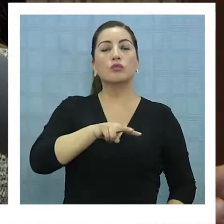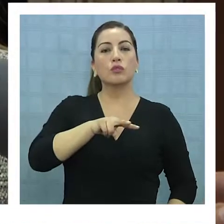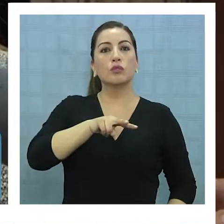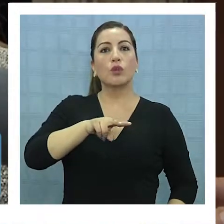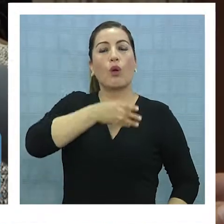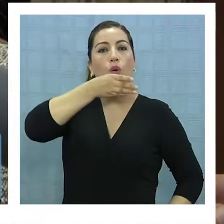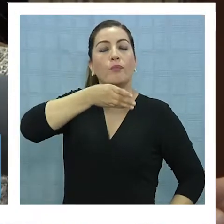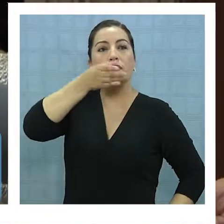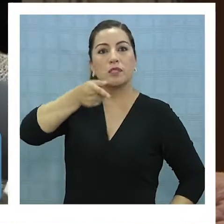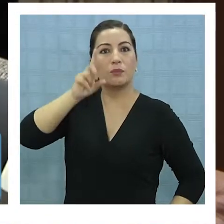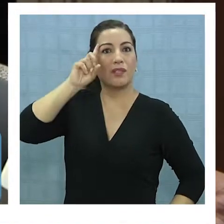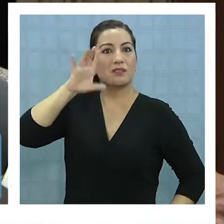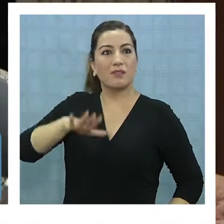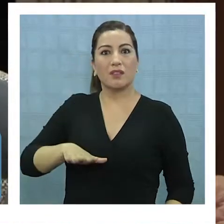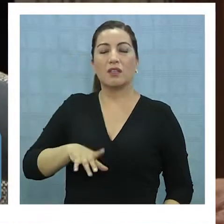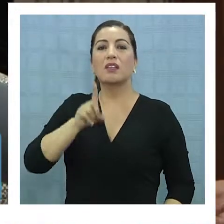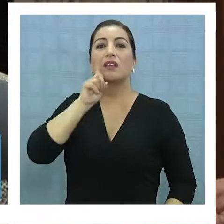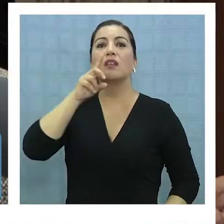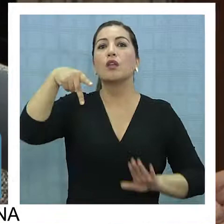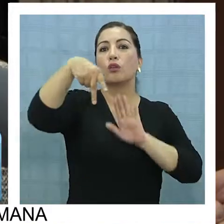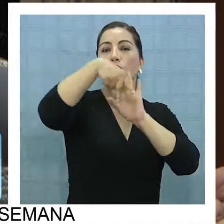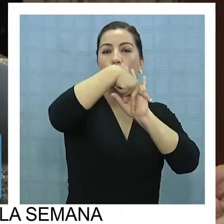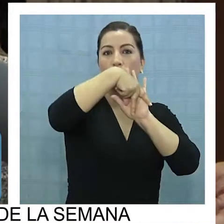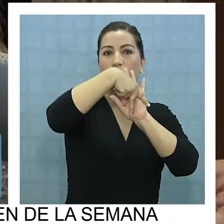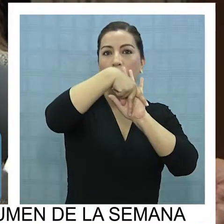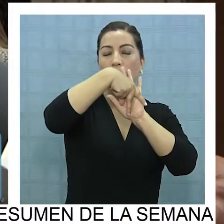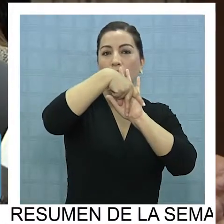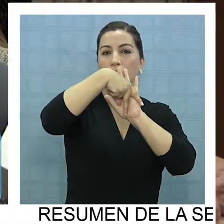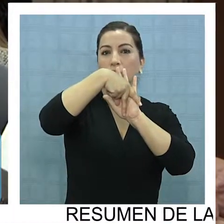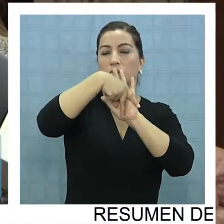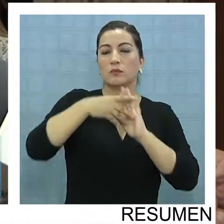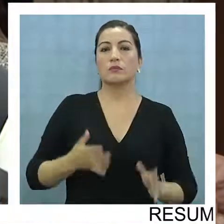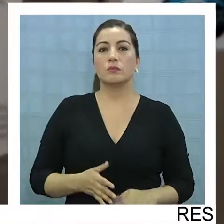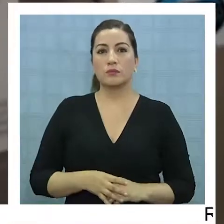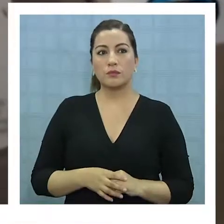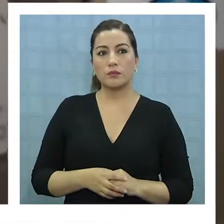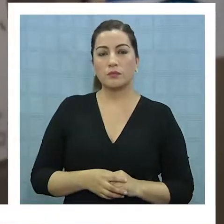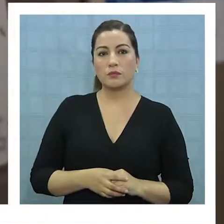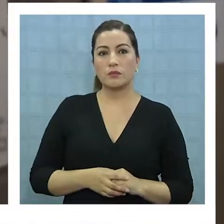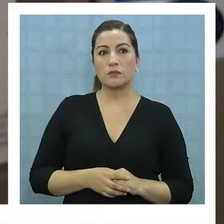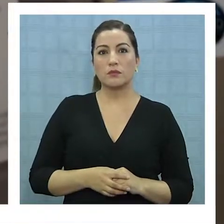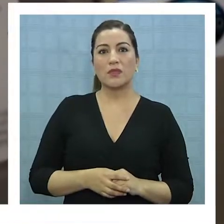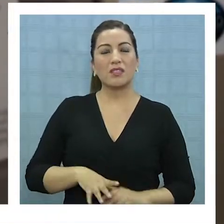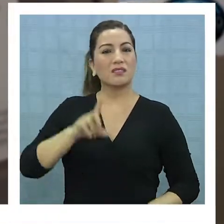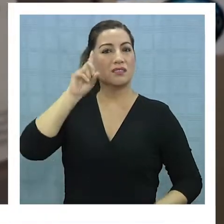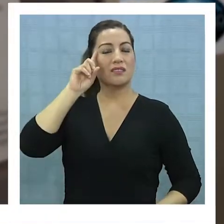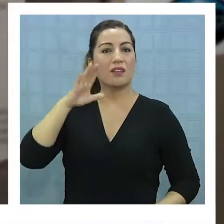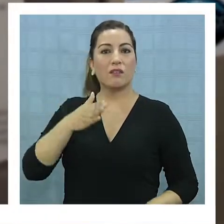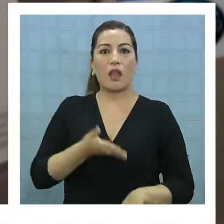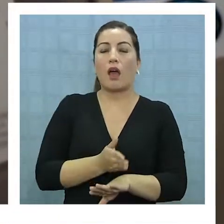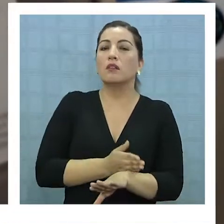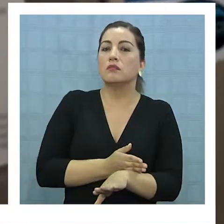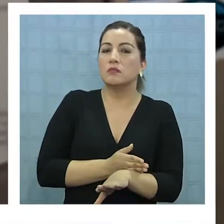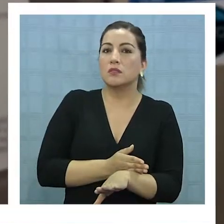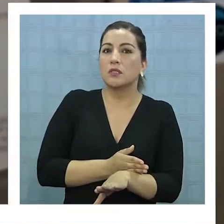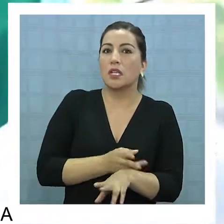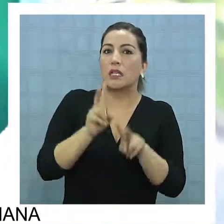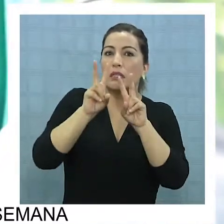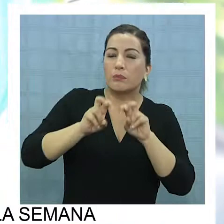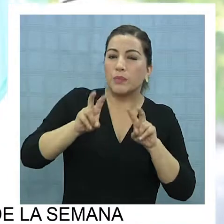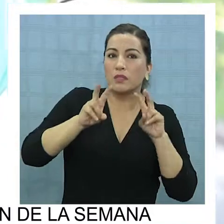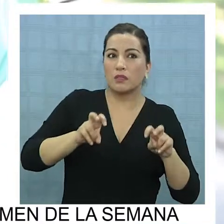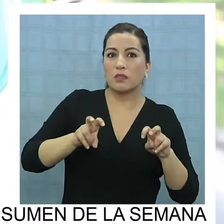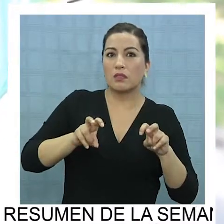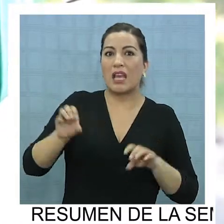para poder tener normativas iberoamericanas comunes, basadas en evidencia, desde el punto de